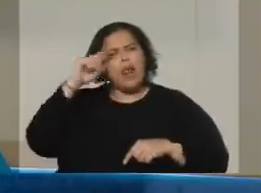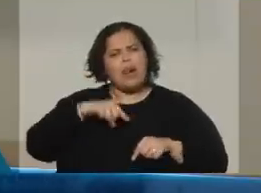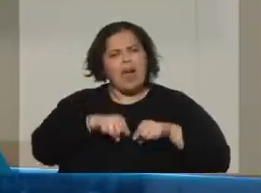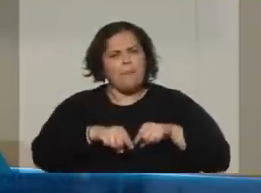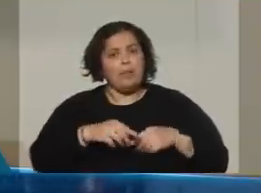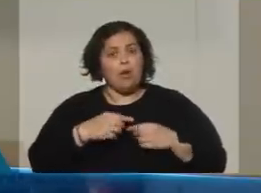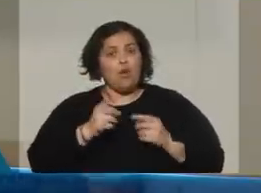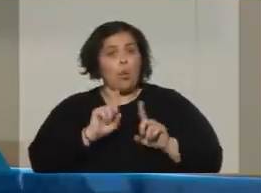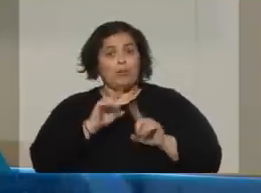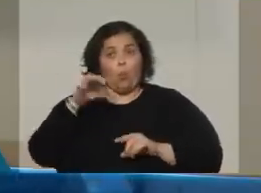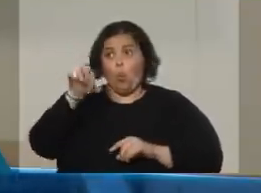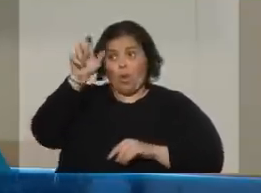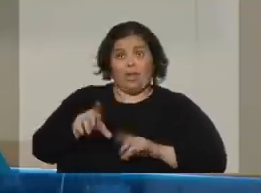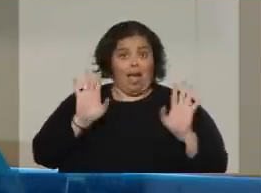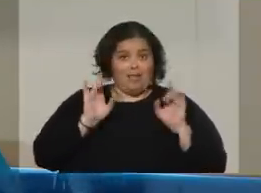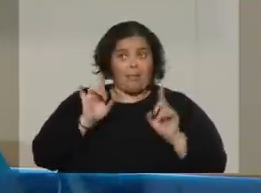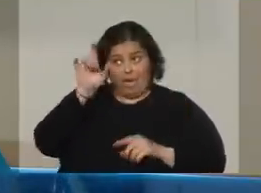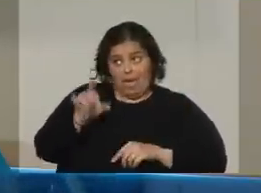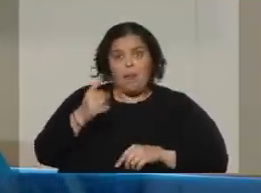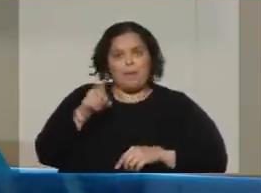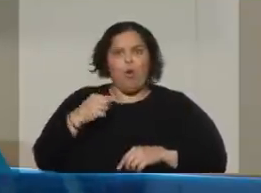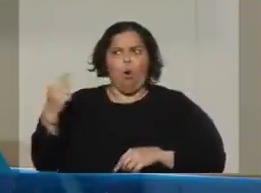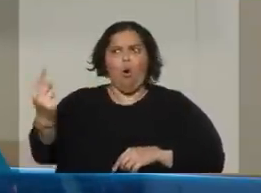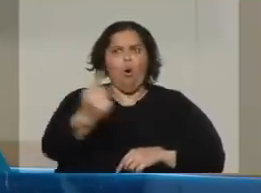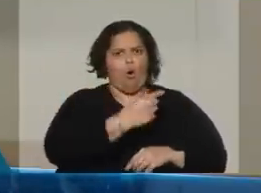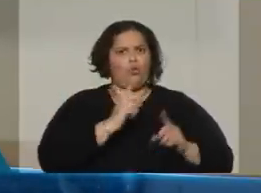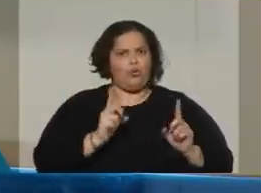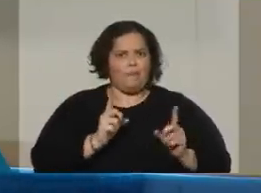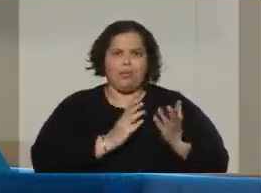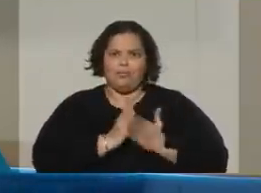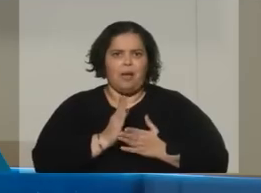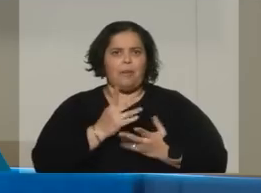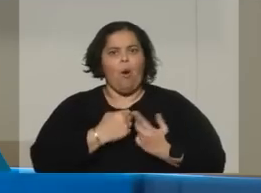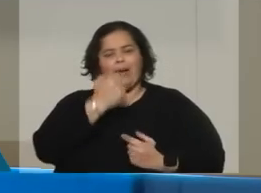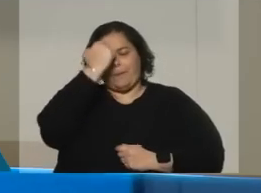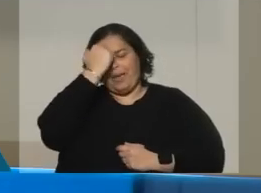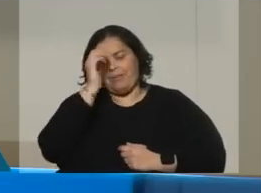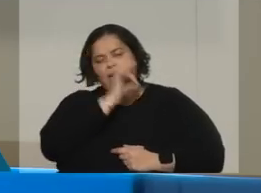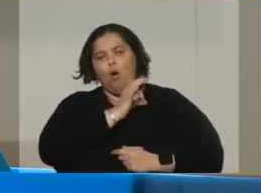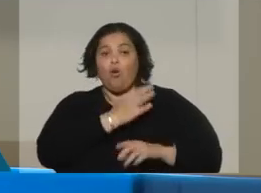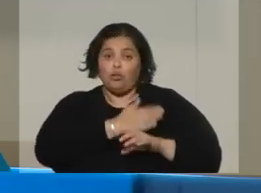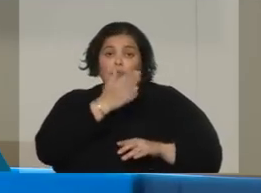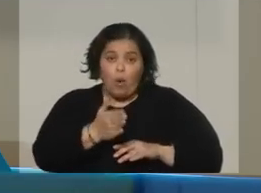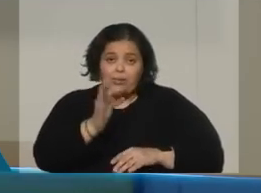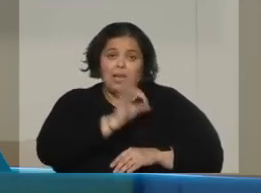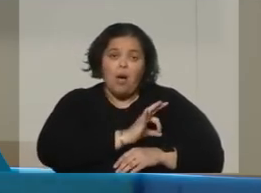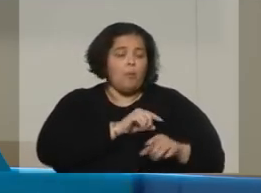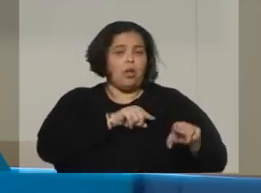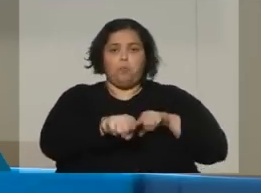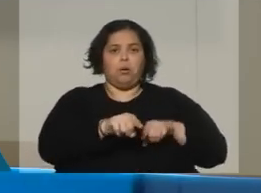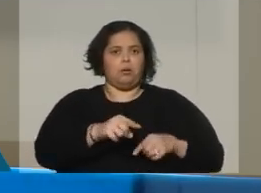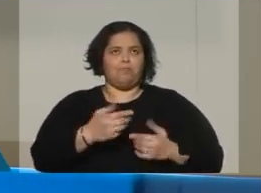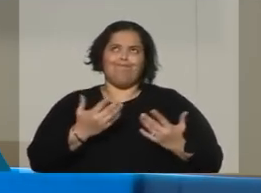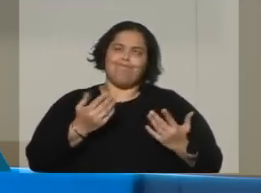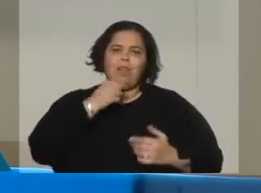políticos, empezando quizás por ella, que después pagan consecuencias o se arrepienten por eso. Es una gran